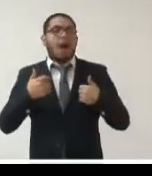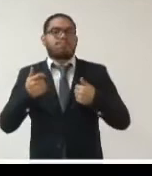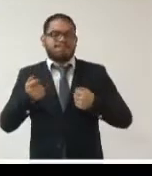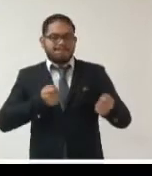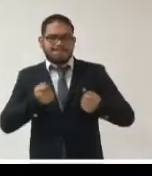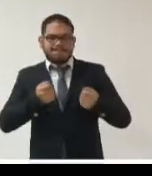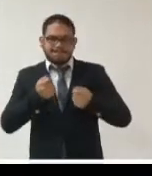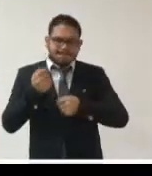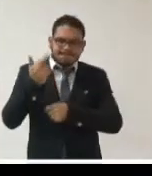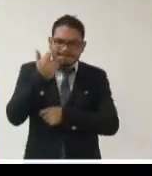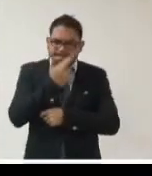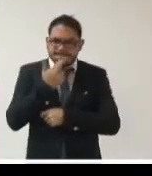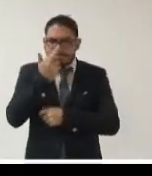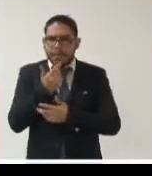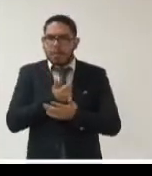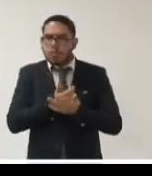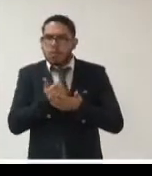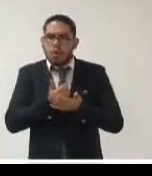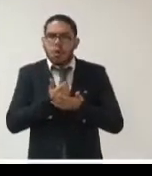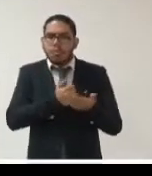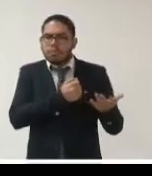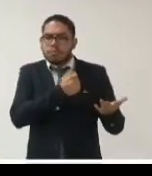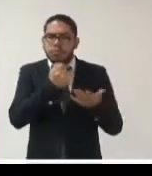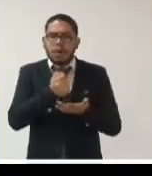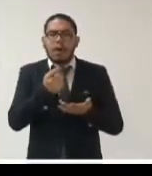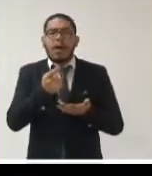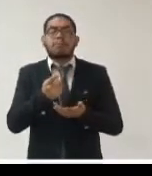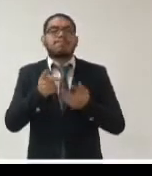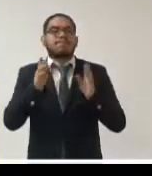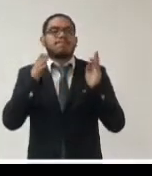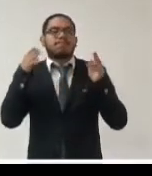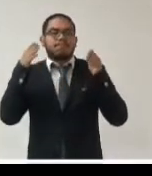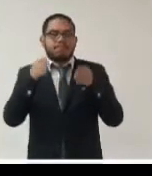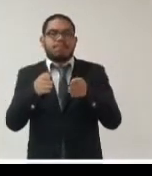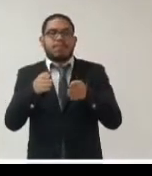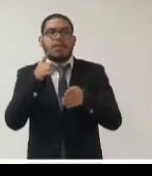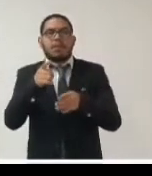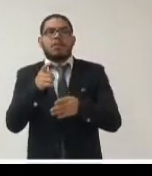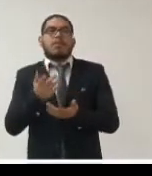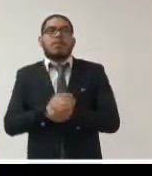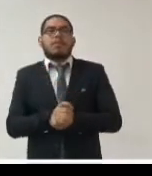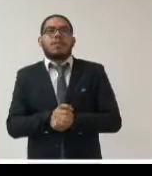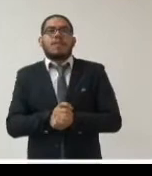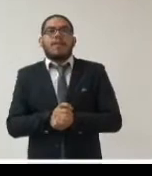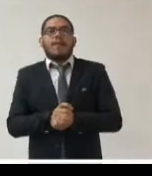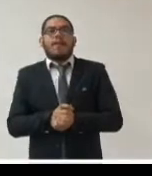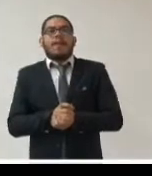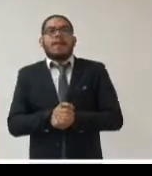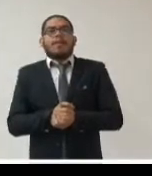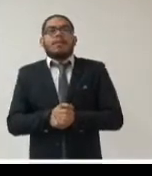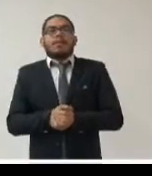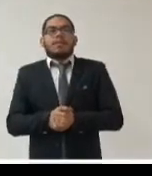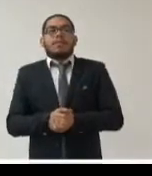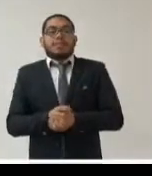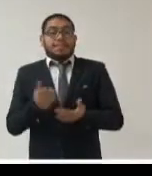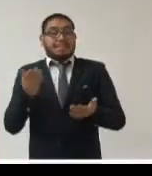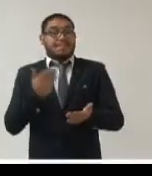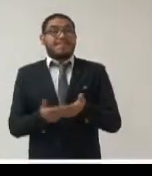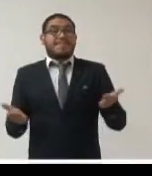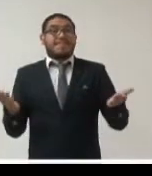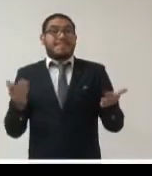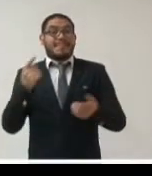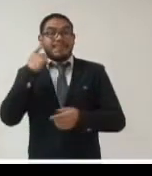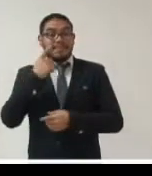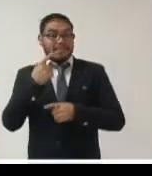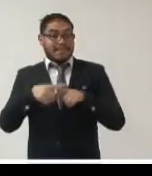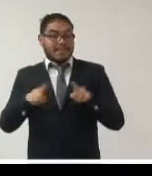monitorear el gasto público en este contexto de la pandemia ¿no? y lo que ha implicado esto ha implicado en muchos